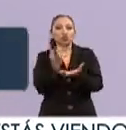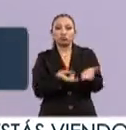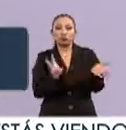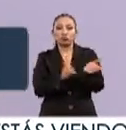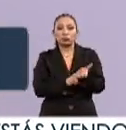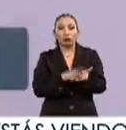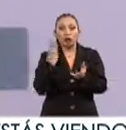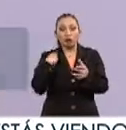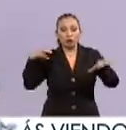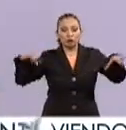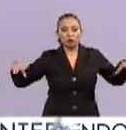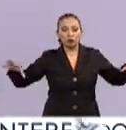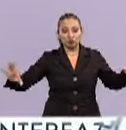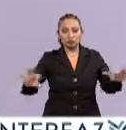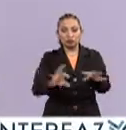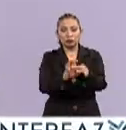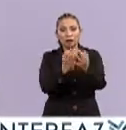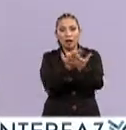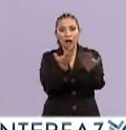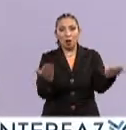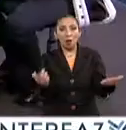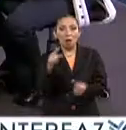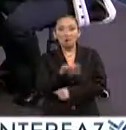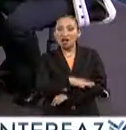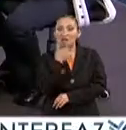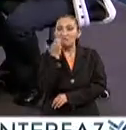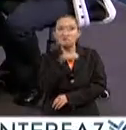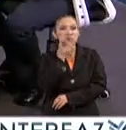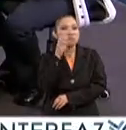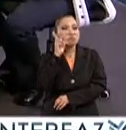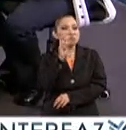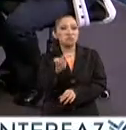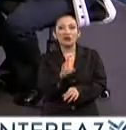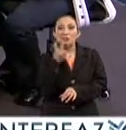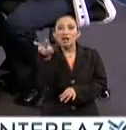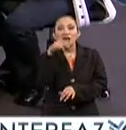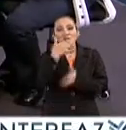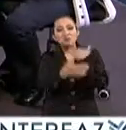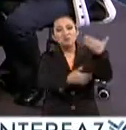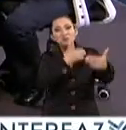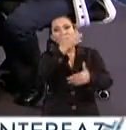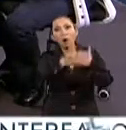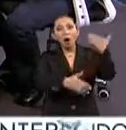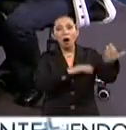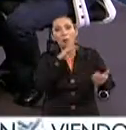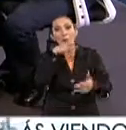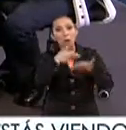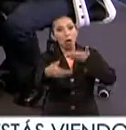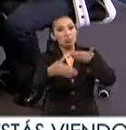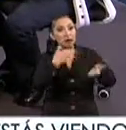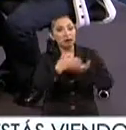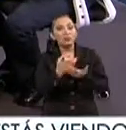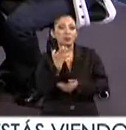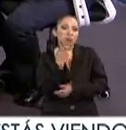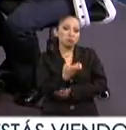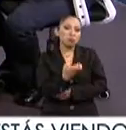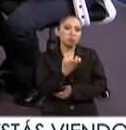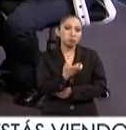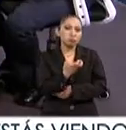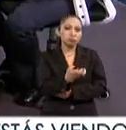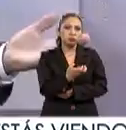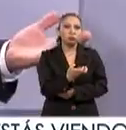Dos mundos que ya están en nuestro día a día, que cada vez, además, se desarrollan a pasos agigantados y que, por ello, tienen,